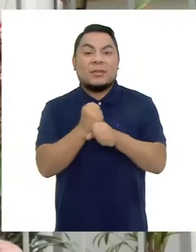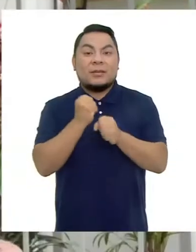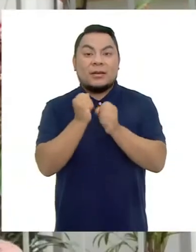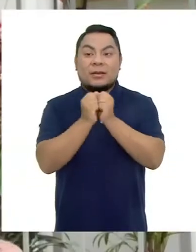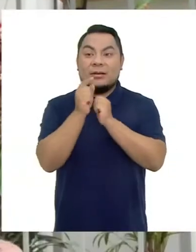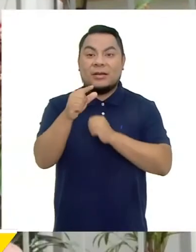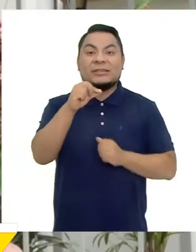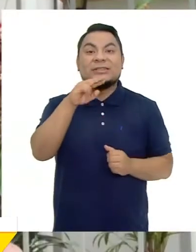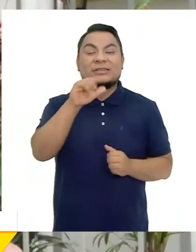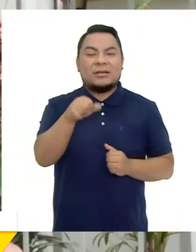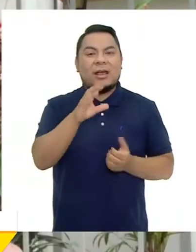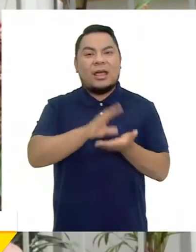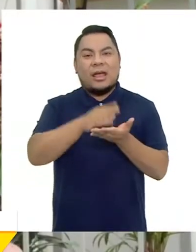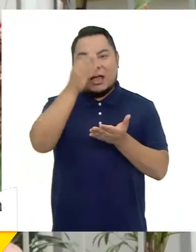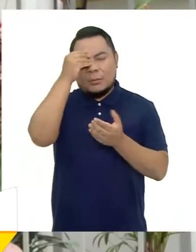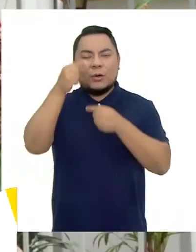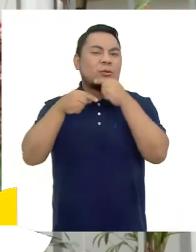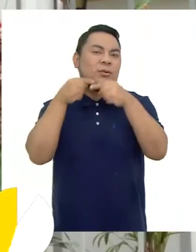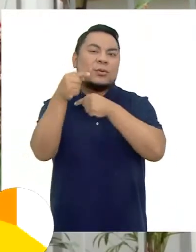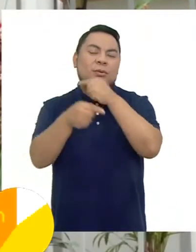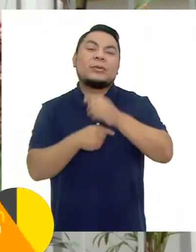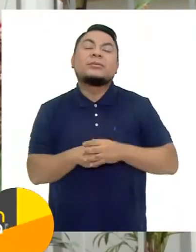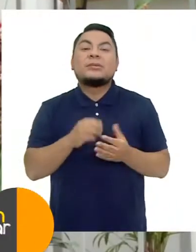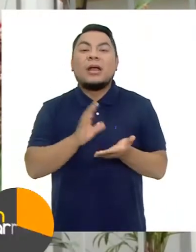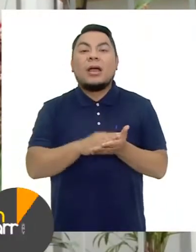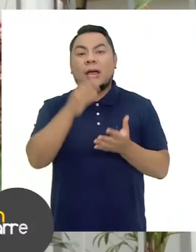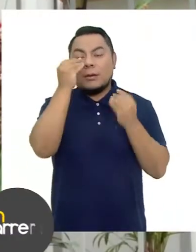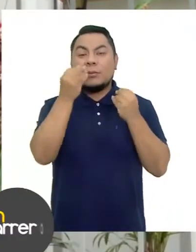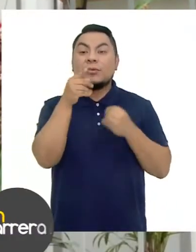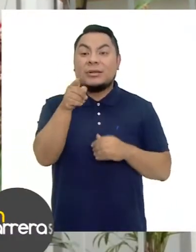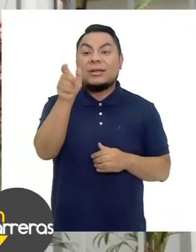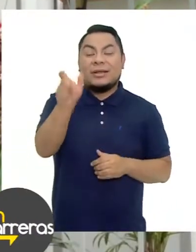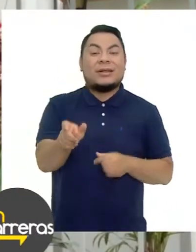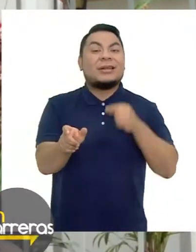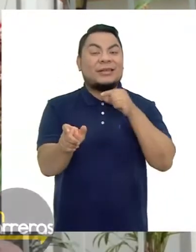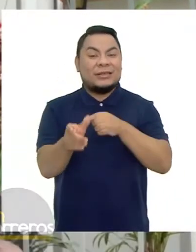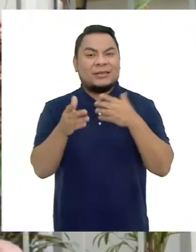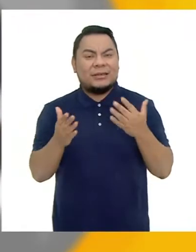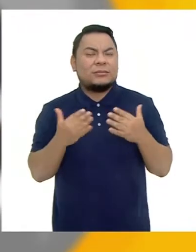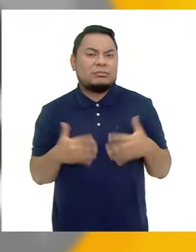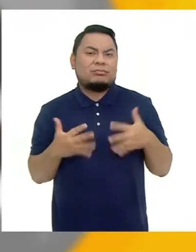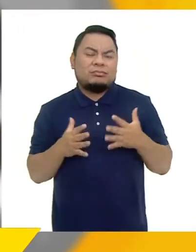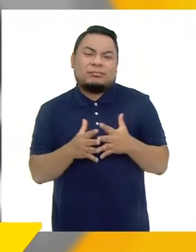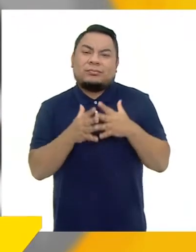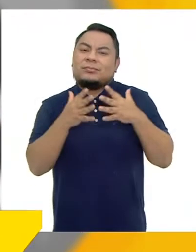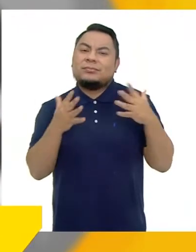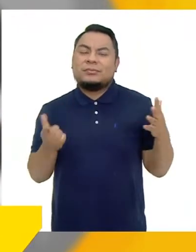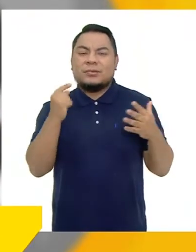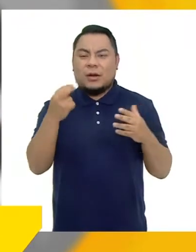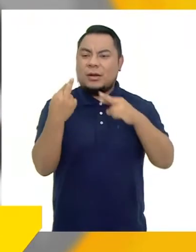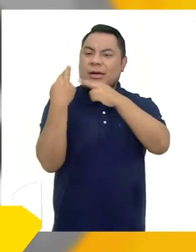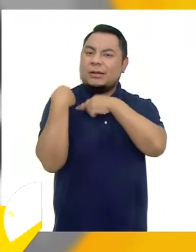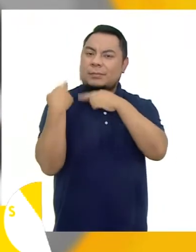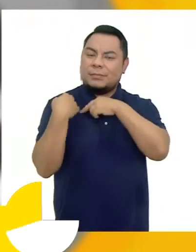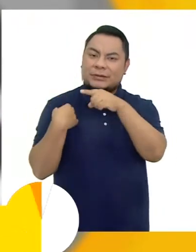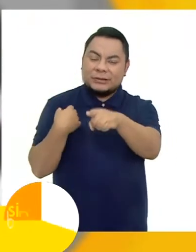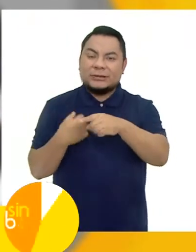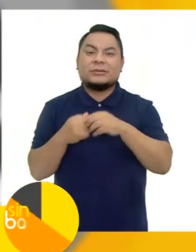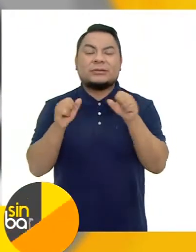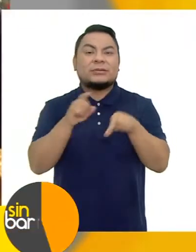Trabajar con Gina Parker Es aprender Todos los días Aprender Porque ella es una persona Con un alto sentido De la